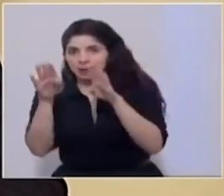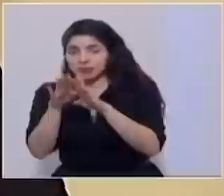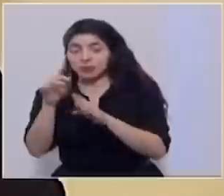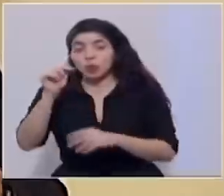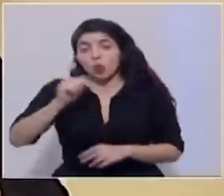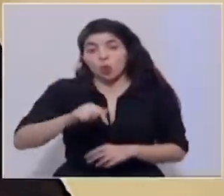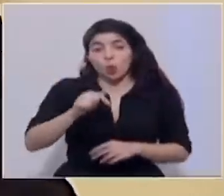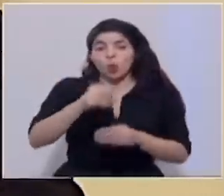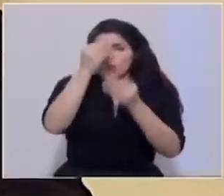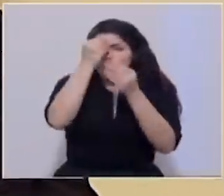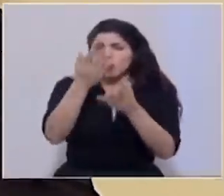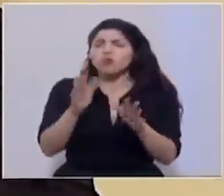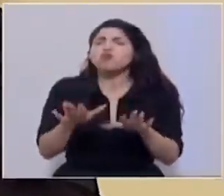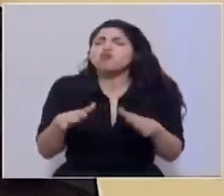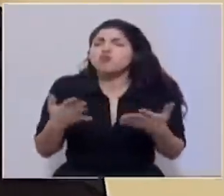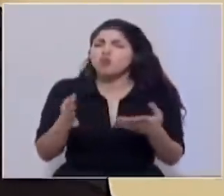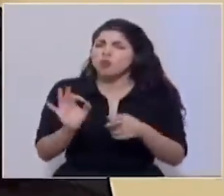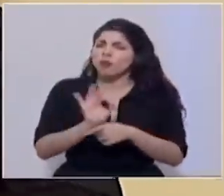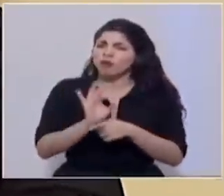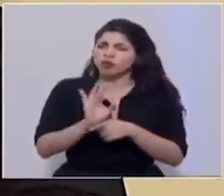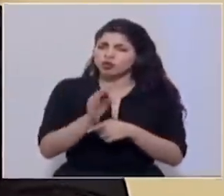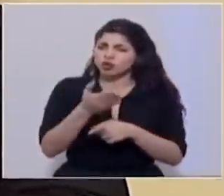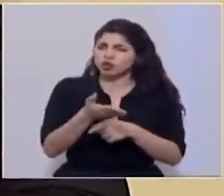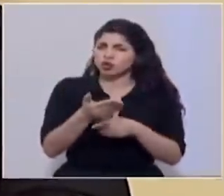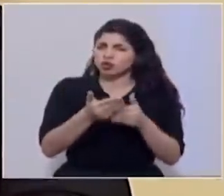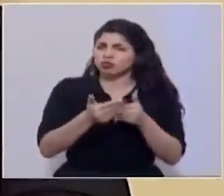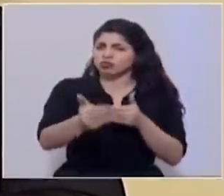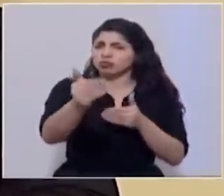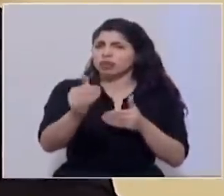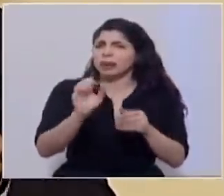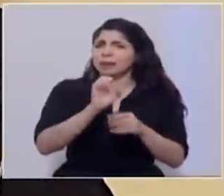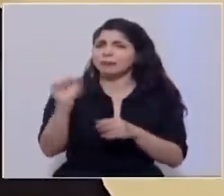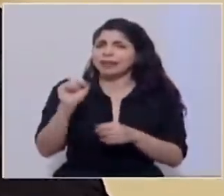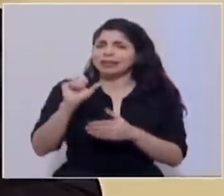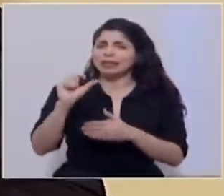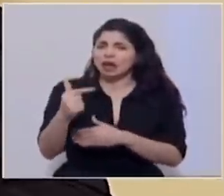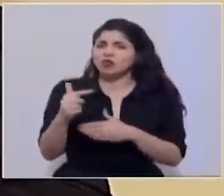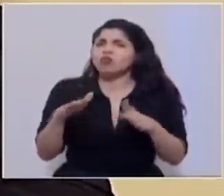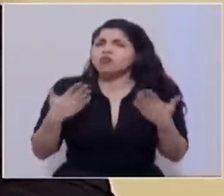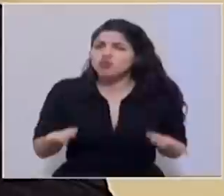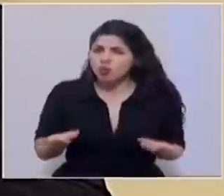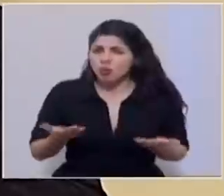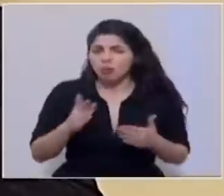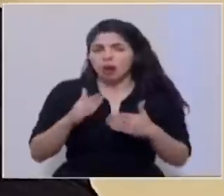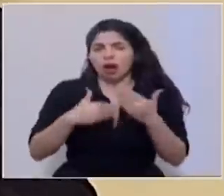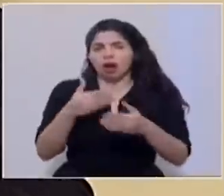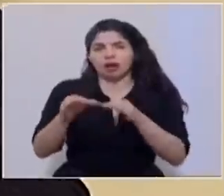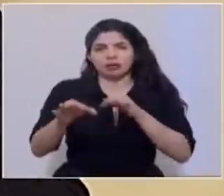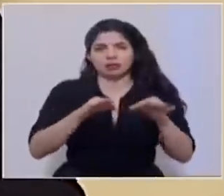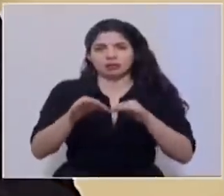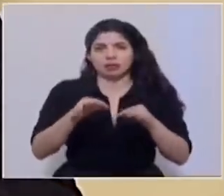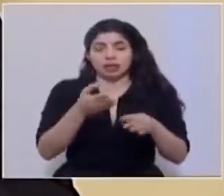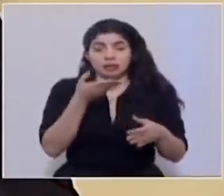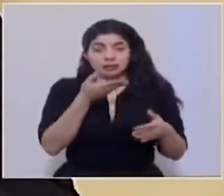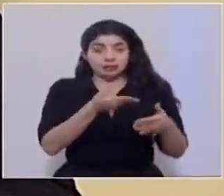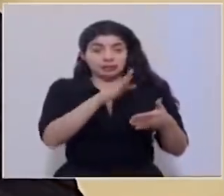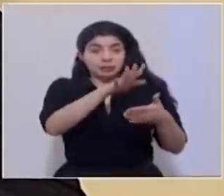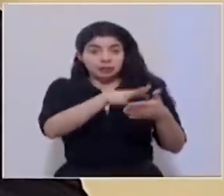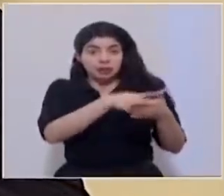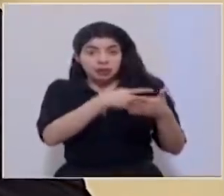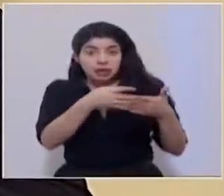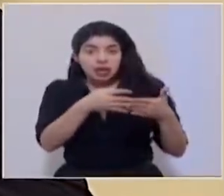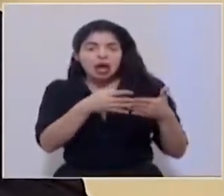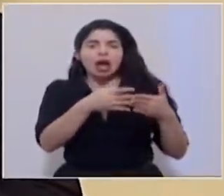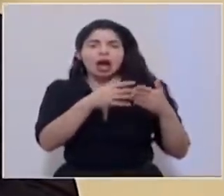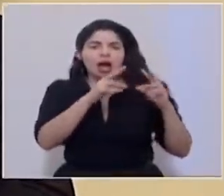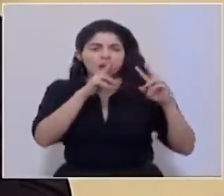cómo funcionará eso durante el mes de agosto. Este calendario y este proceso de